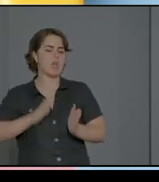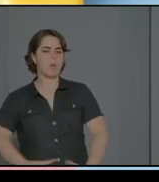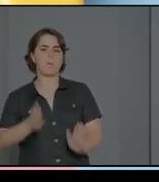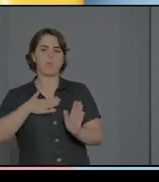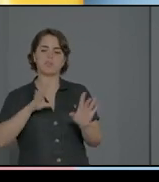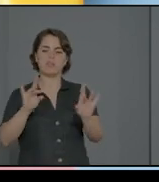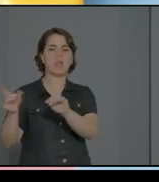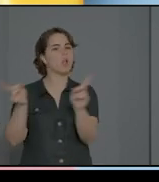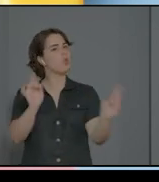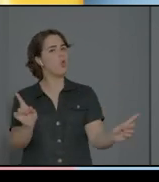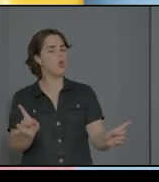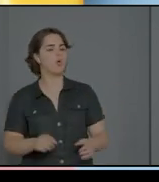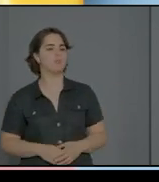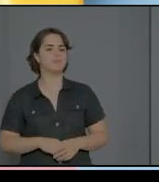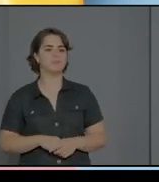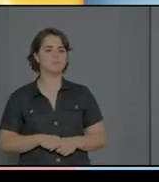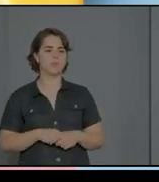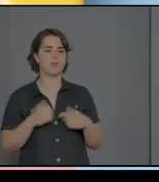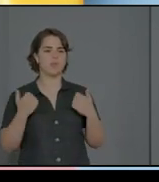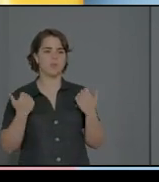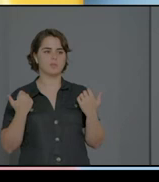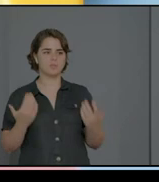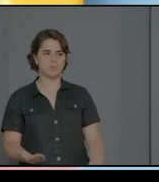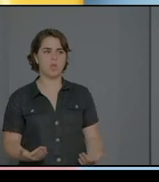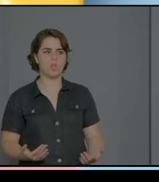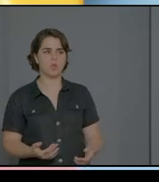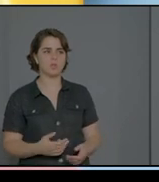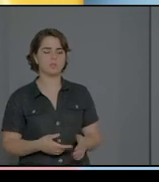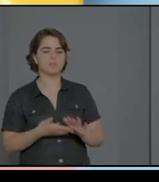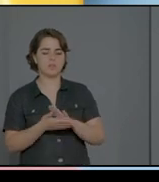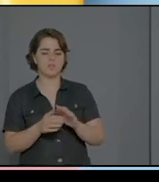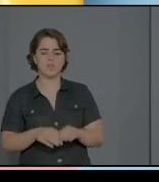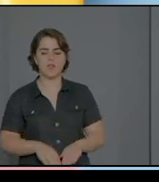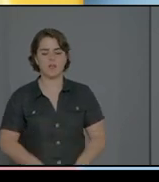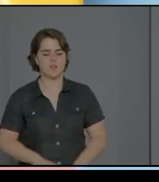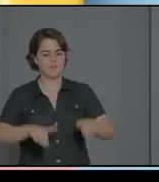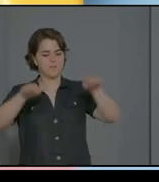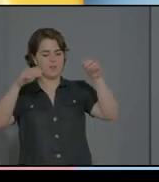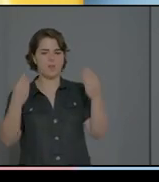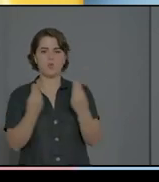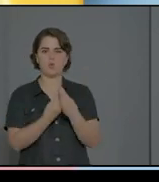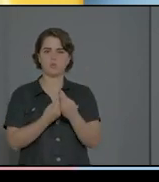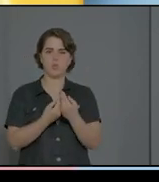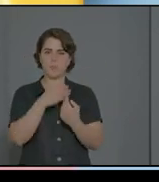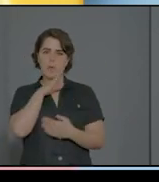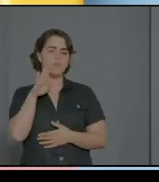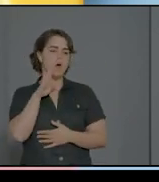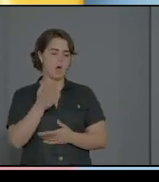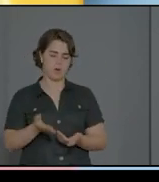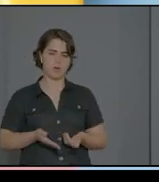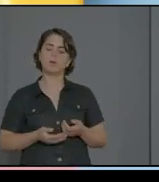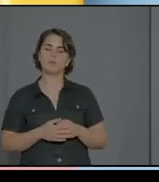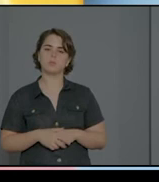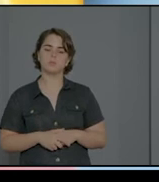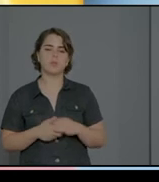tiene que quédate cerca del niño, o sea, de mamá, etcétera. Por lo tanto, estoy en